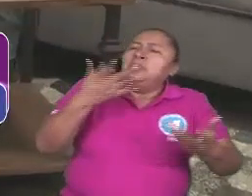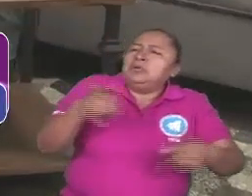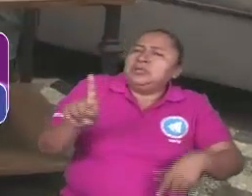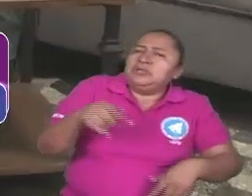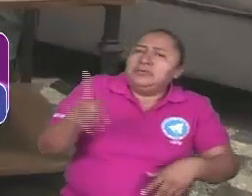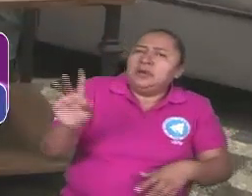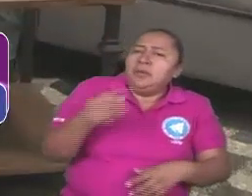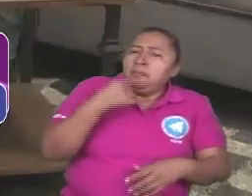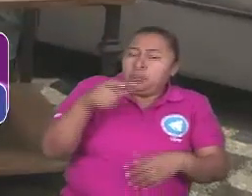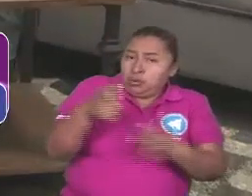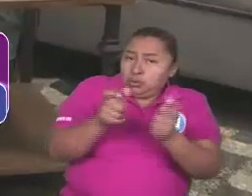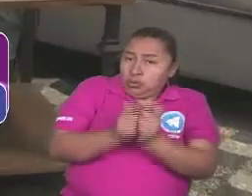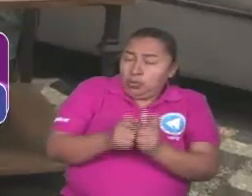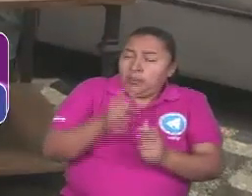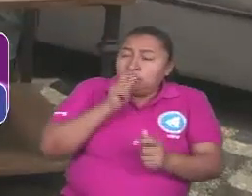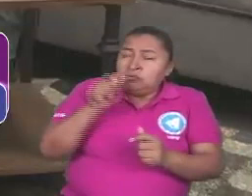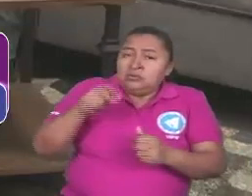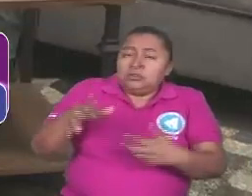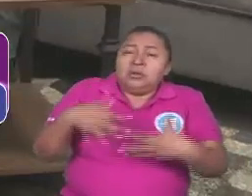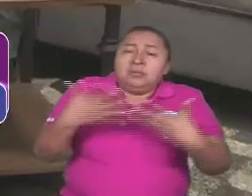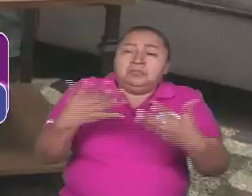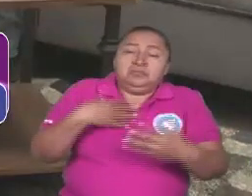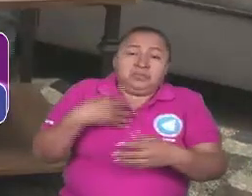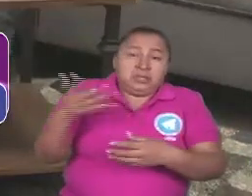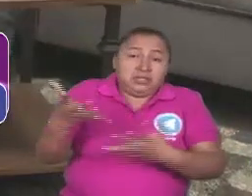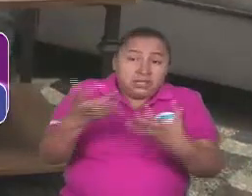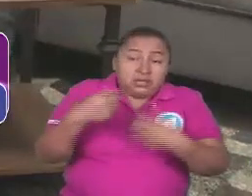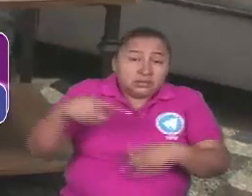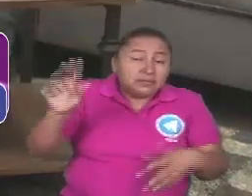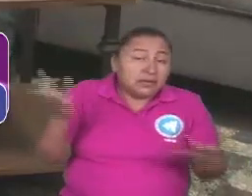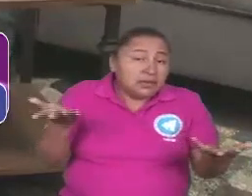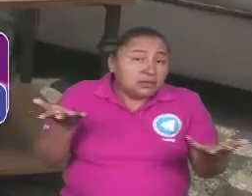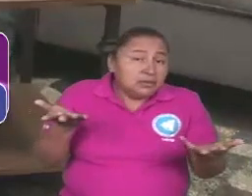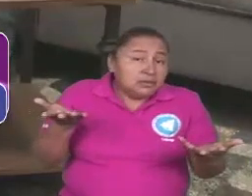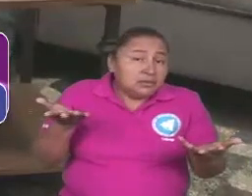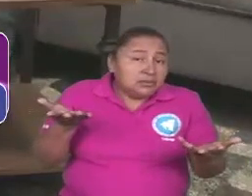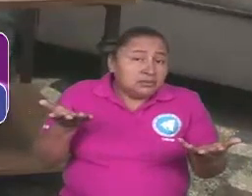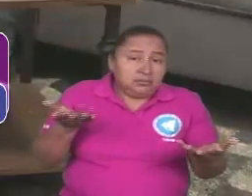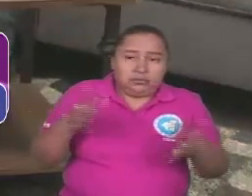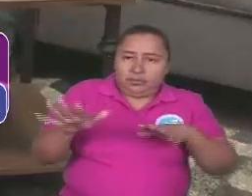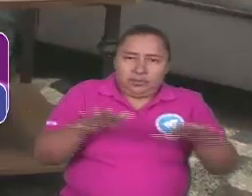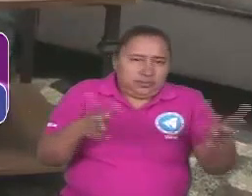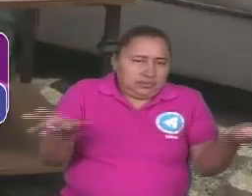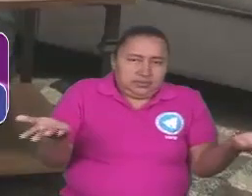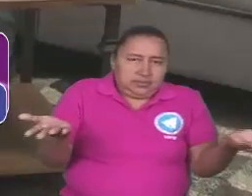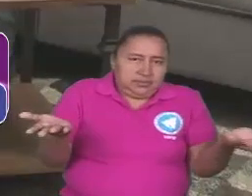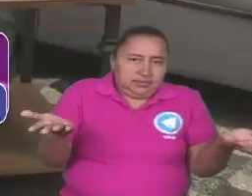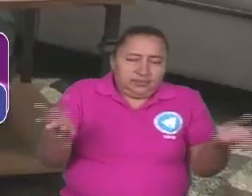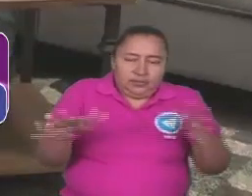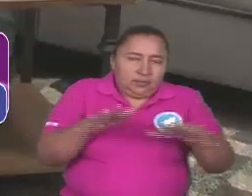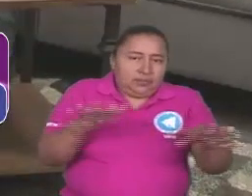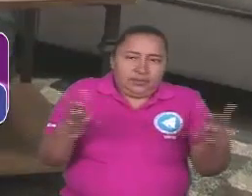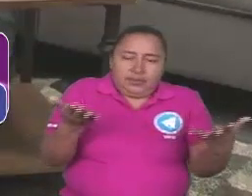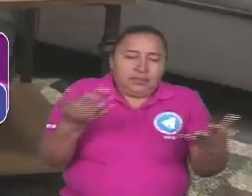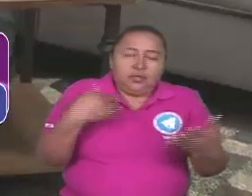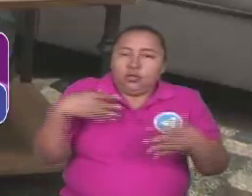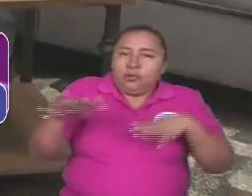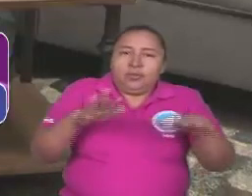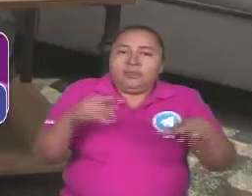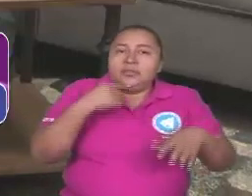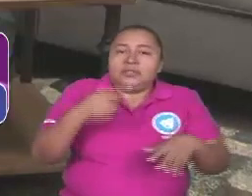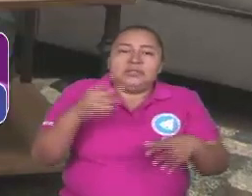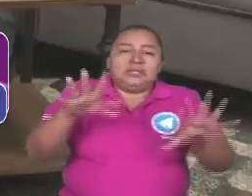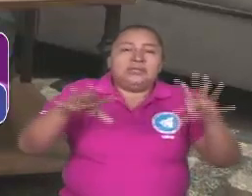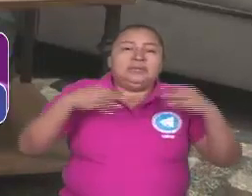¿Por qué un pequeño grupo fascineroso, fascista y criminal quiere que se vaya? No puede ser. No puede ser eso. No podemos nosotros